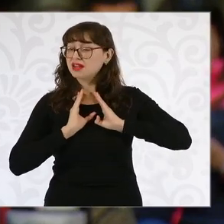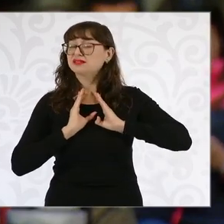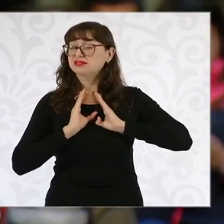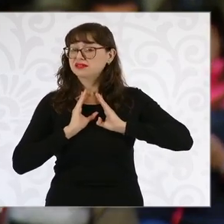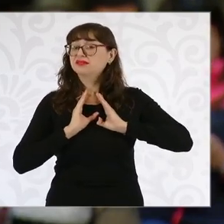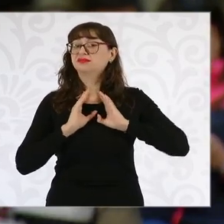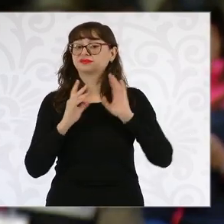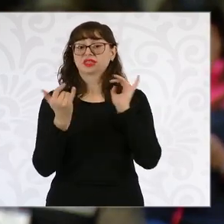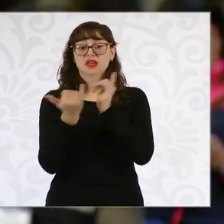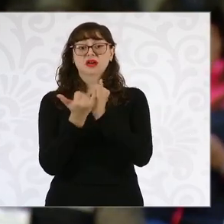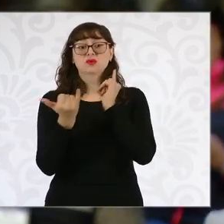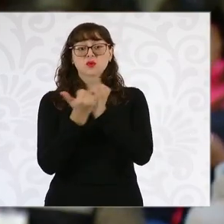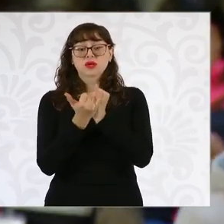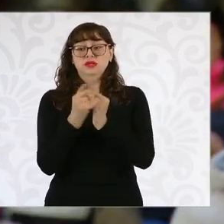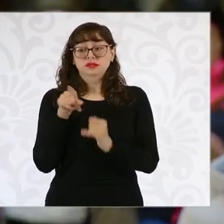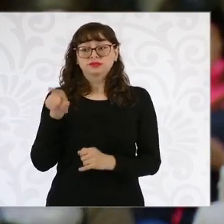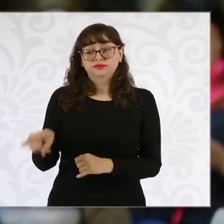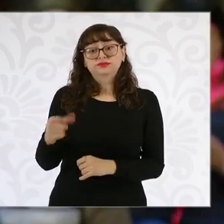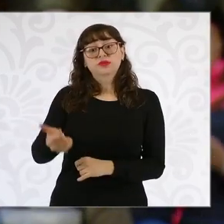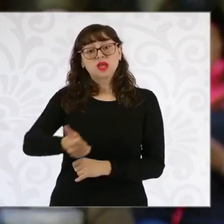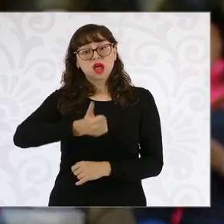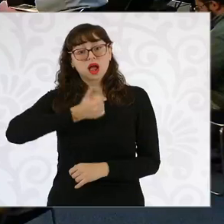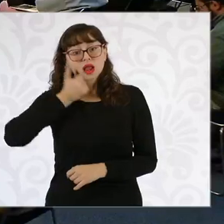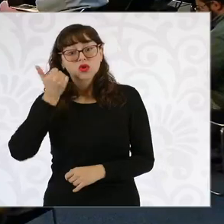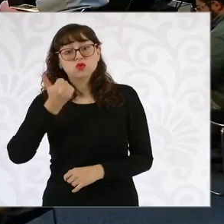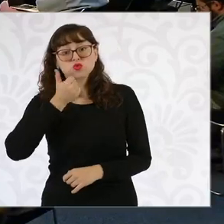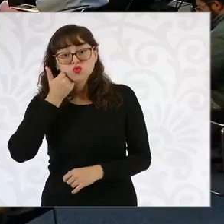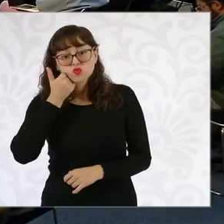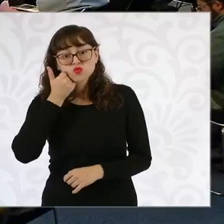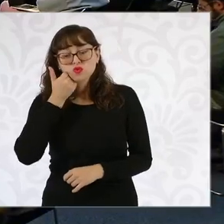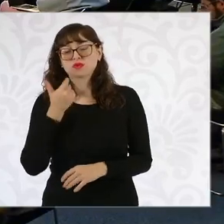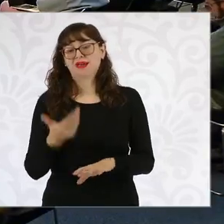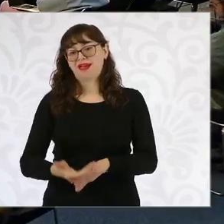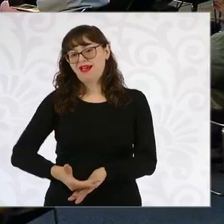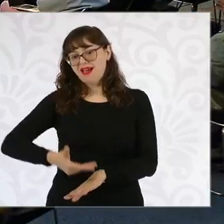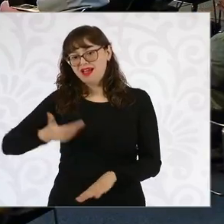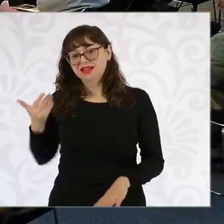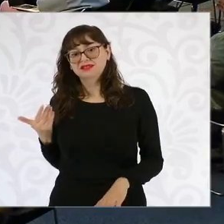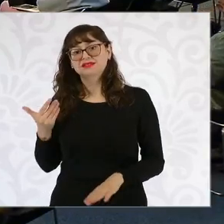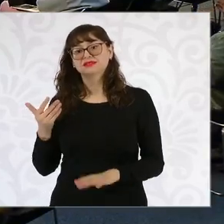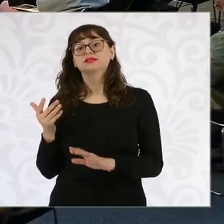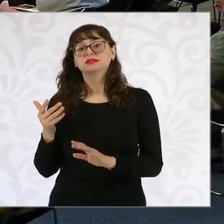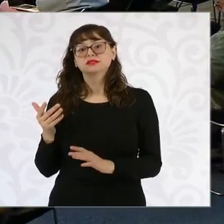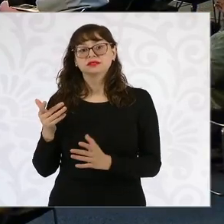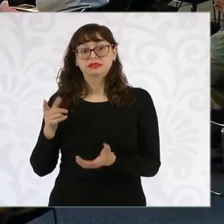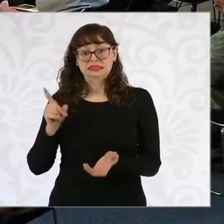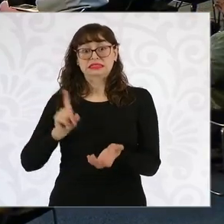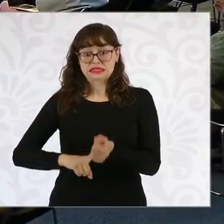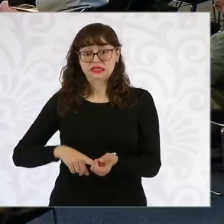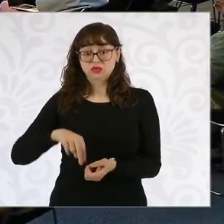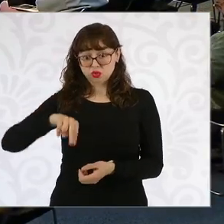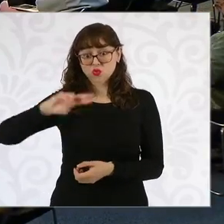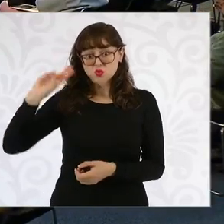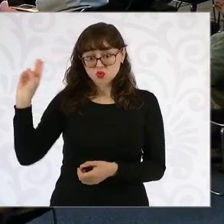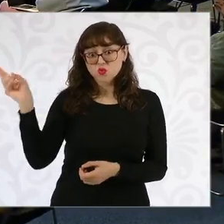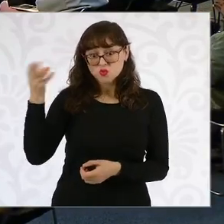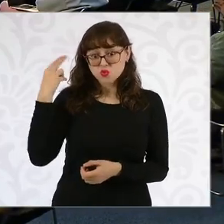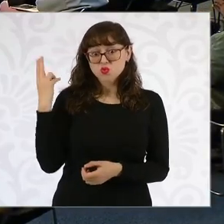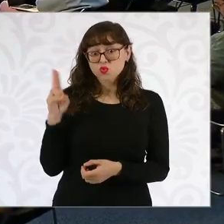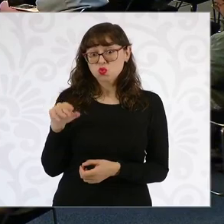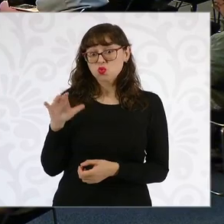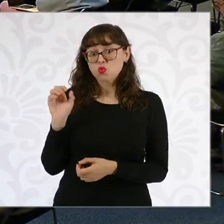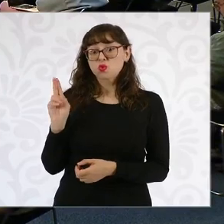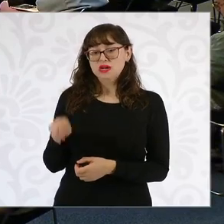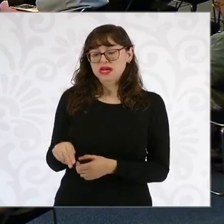también que este alumno había sido ya acosado al interior de la Universidad Nacional Autónoma de México